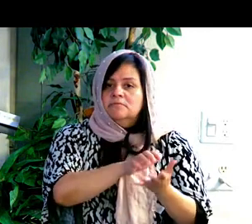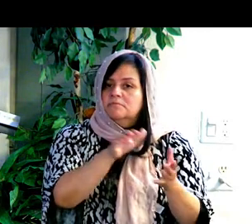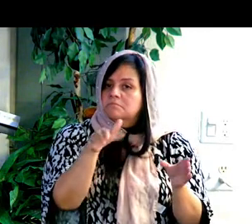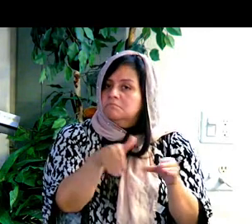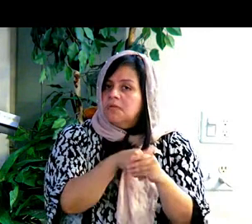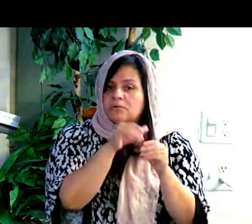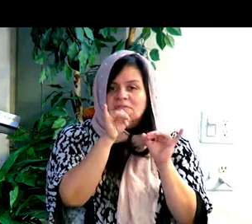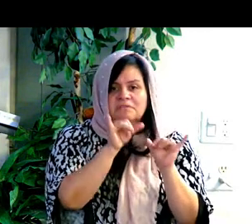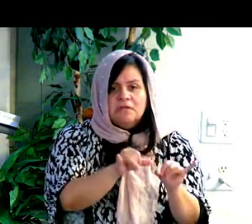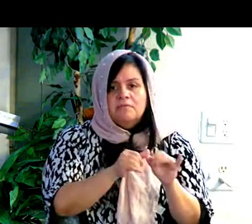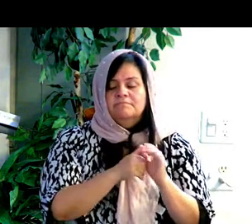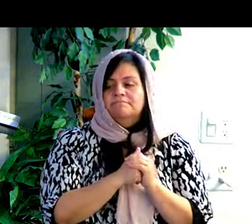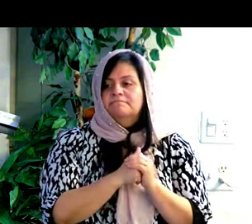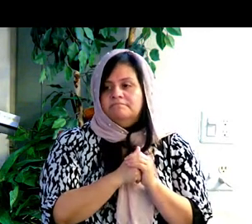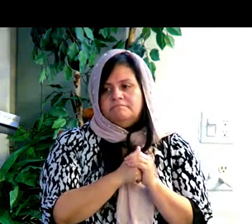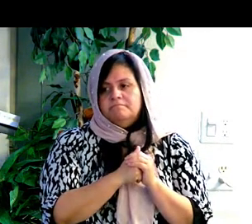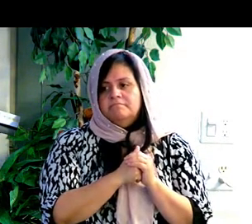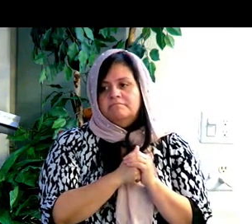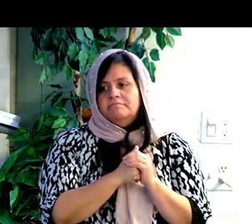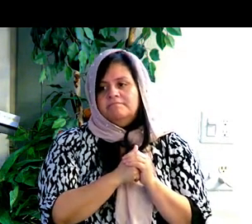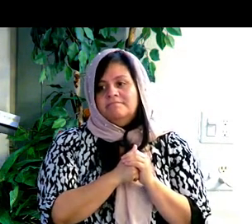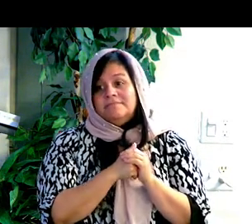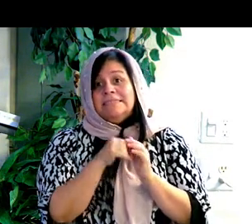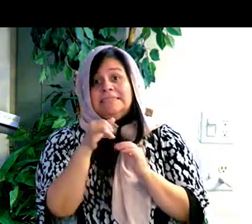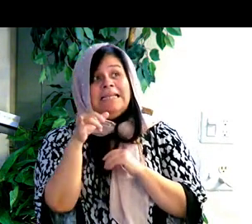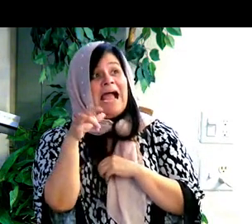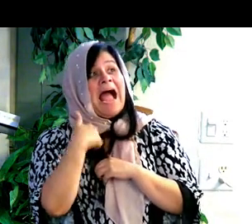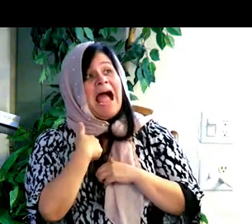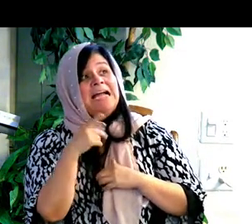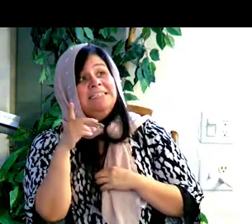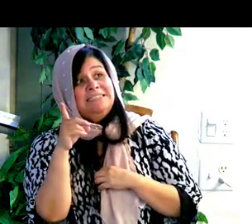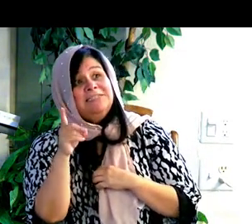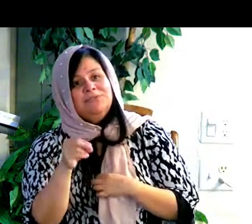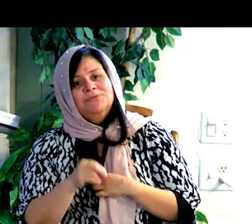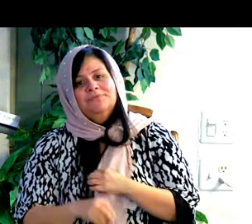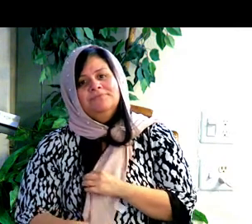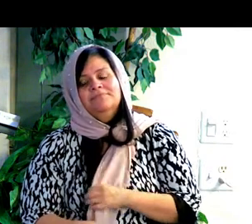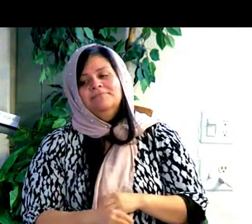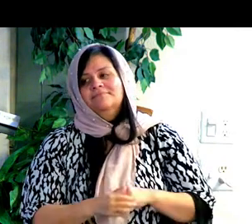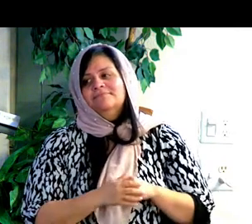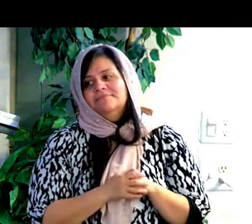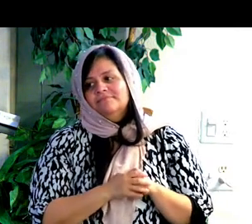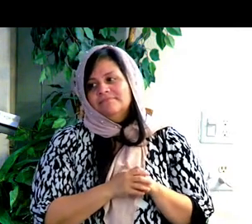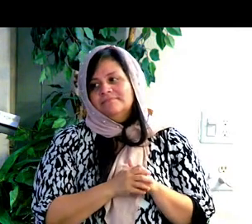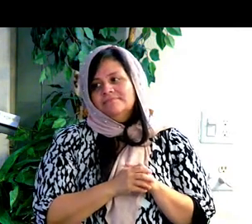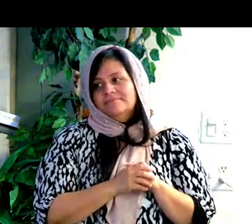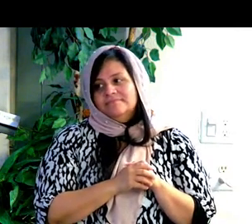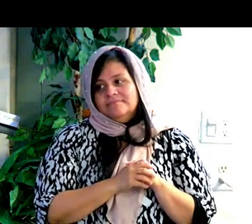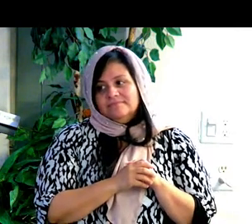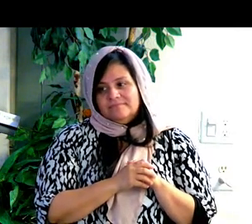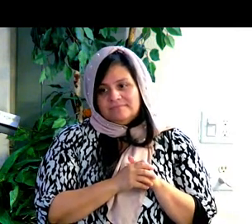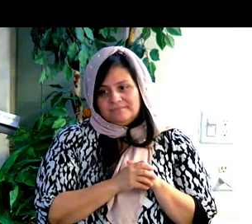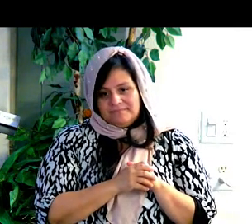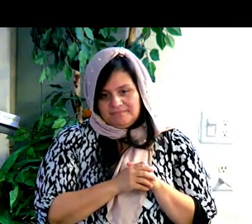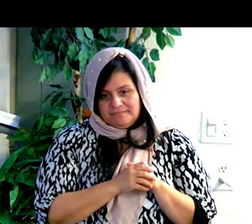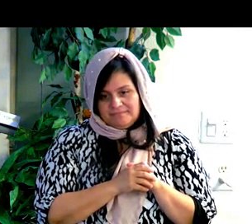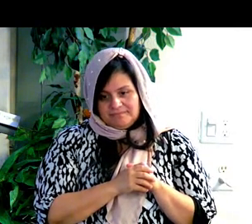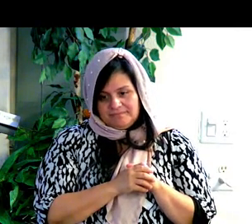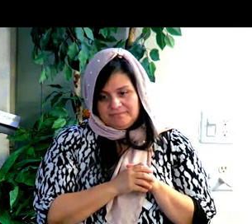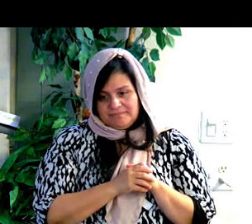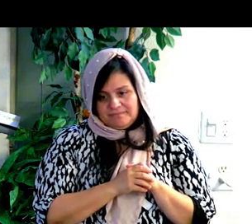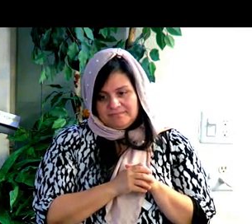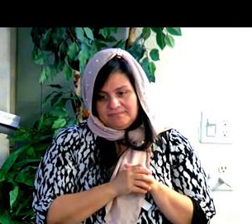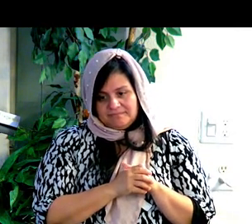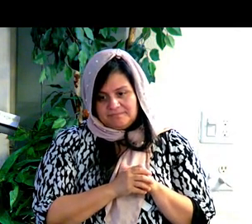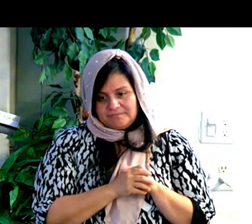cada uno hacen sus votos, y después si acepto, y si acepto,